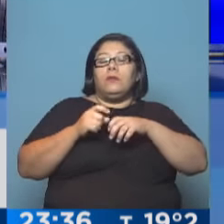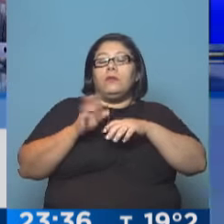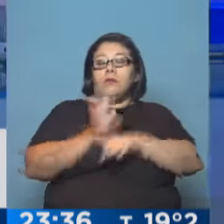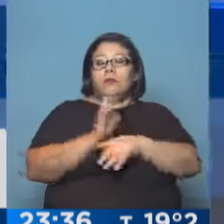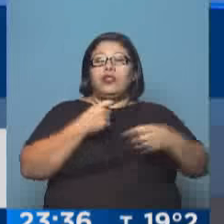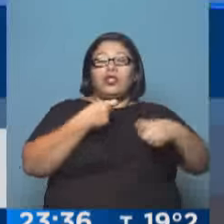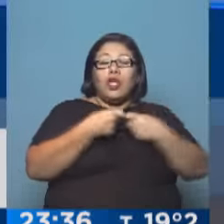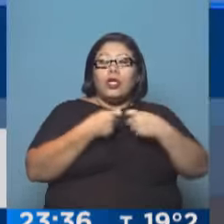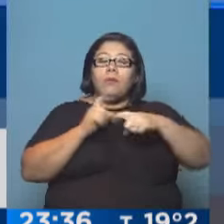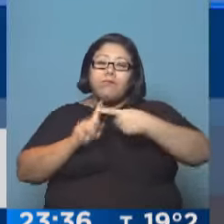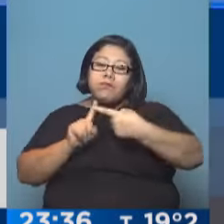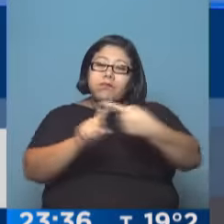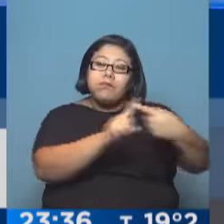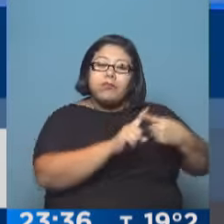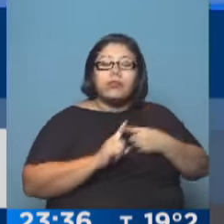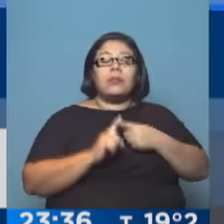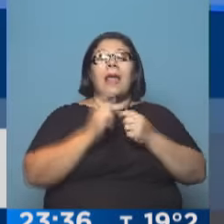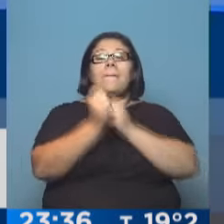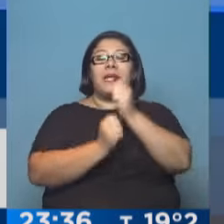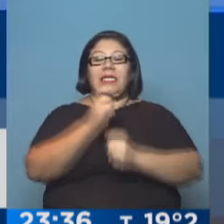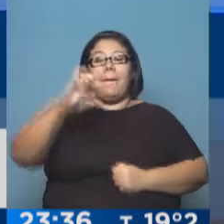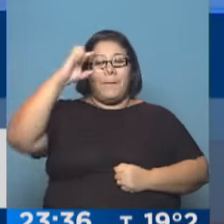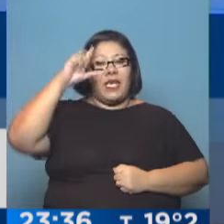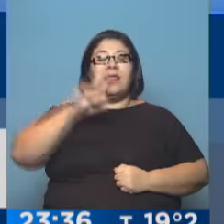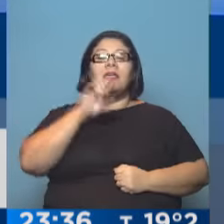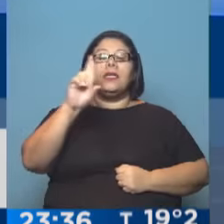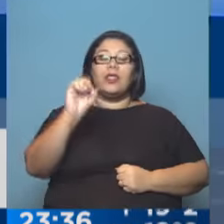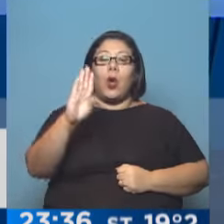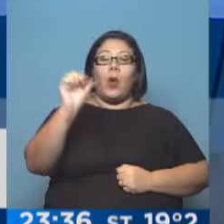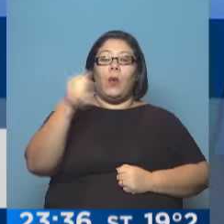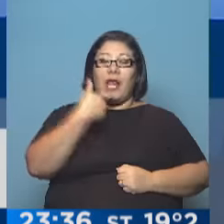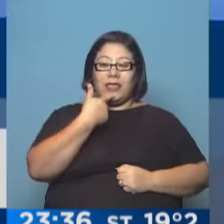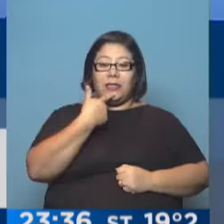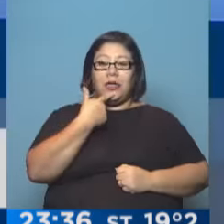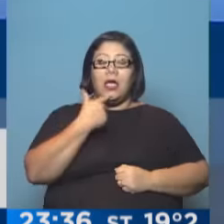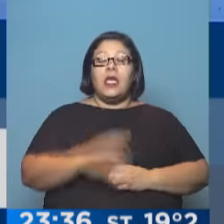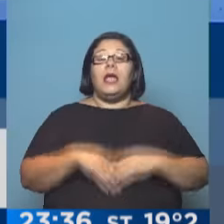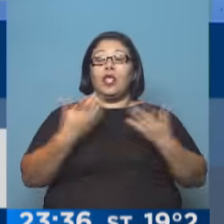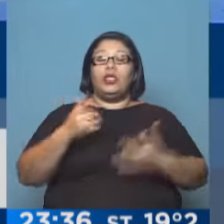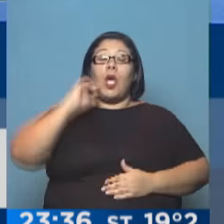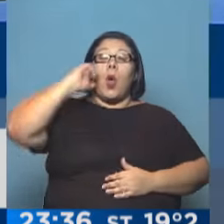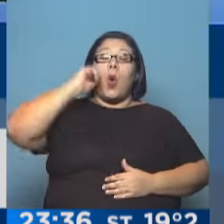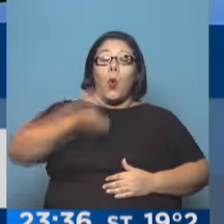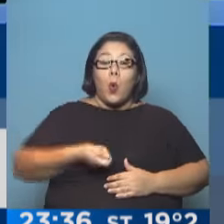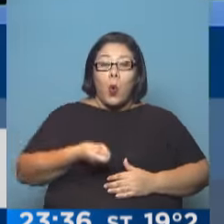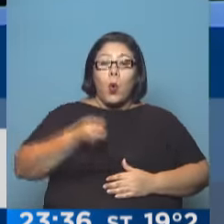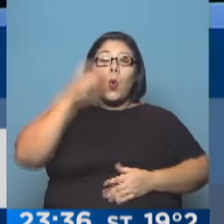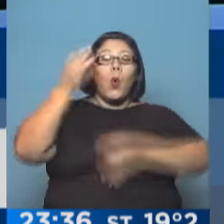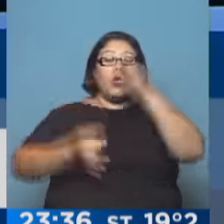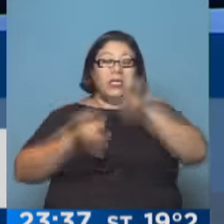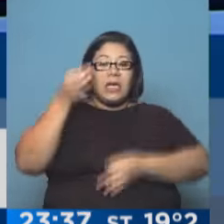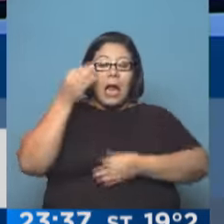ante algo parecido al manipulite. Es decir, este proceso judicial masivo que acabó con la primera república